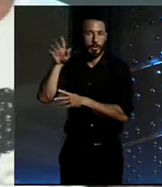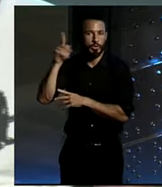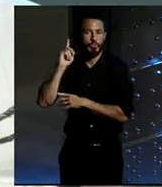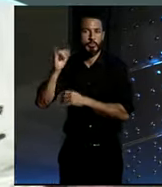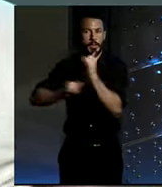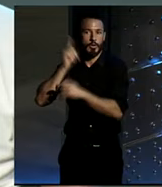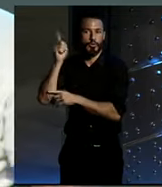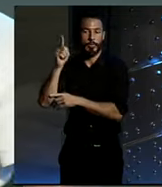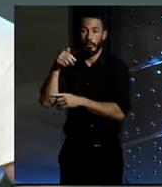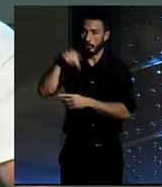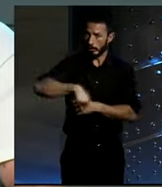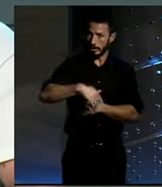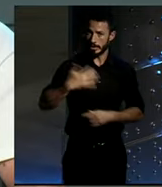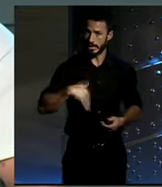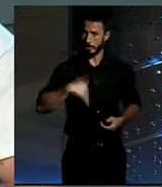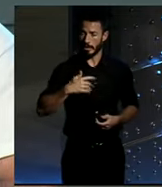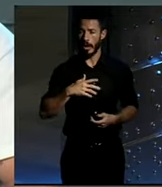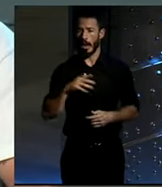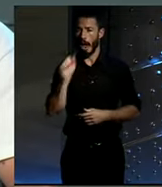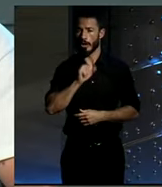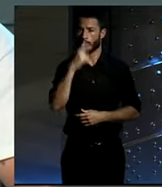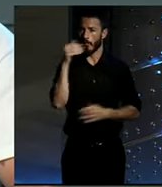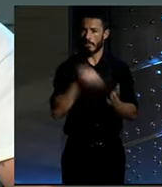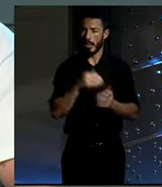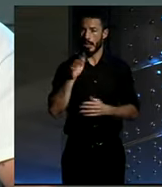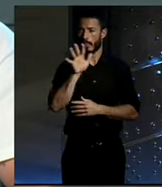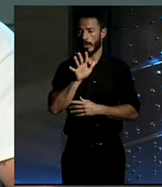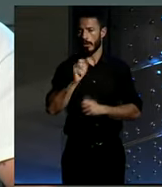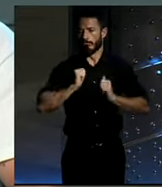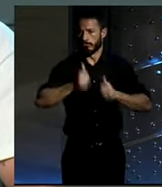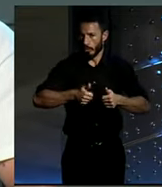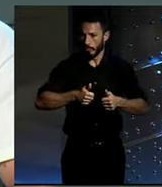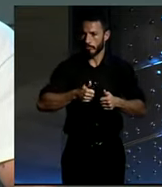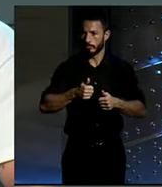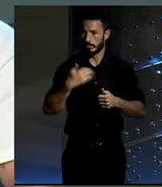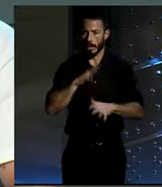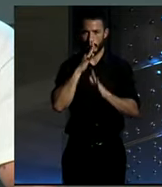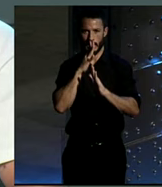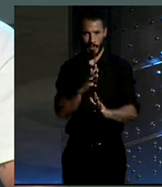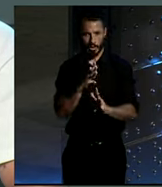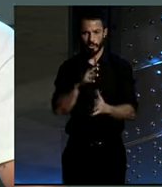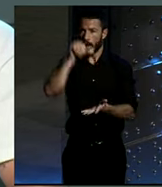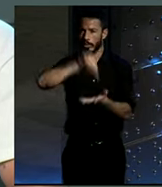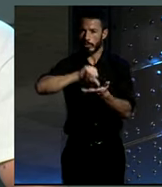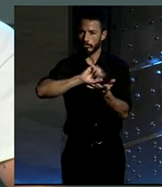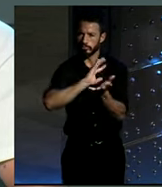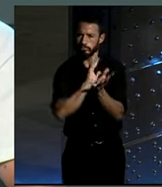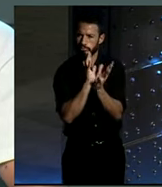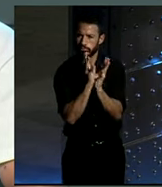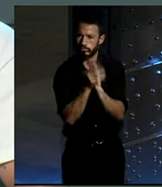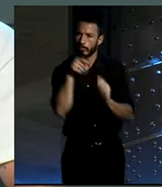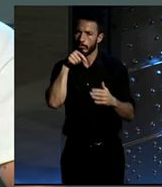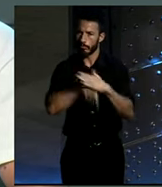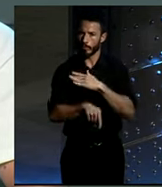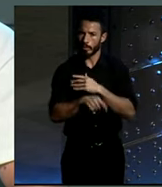Sevilla que se introdujo a la bicicleta en el 2005 y en esos pocos años que son 10 se ha transformado la ciudad seriamente, ahí